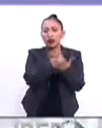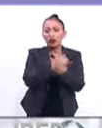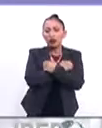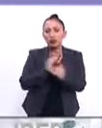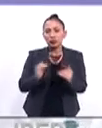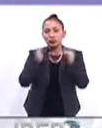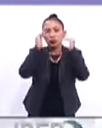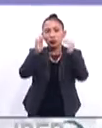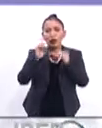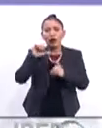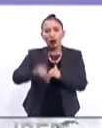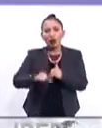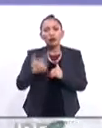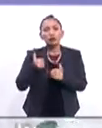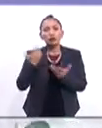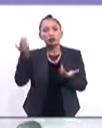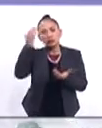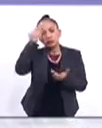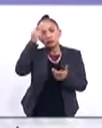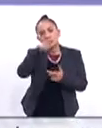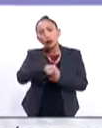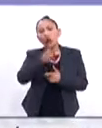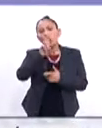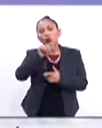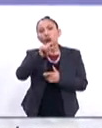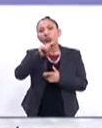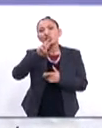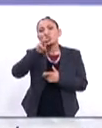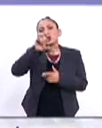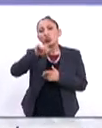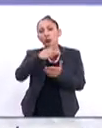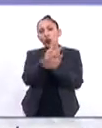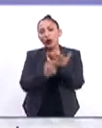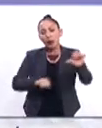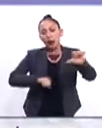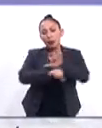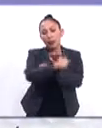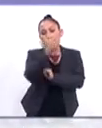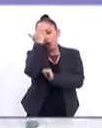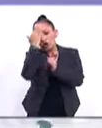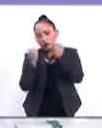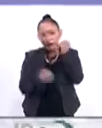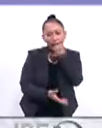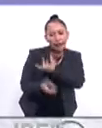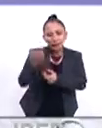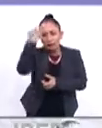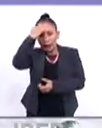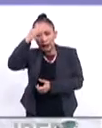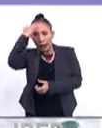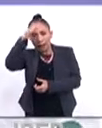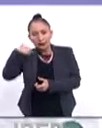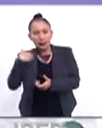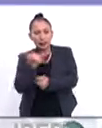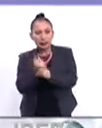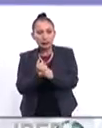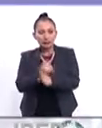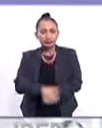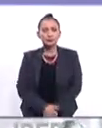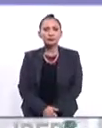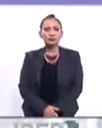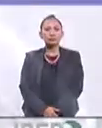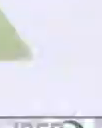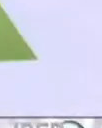educación superior. Hoy la entrega, conoceremos a Unitwin, un programa de intercambio de conocimientos y experiencias en la investigación.